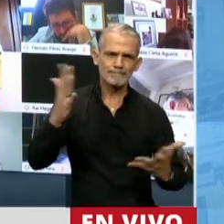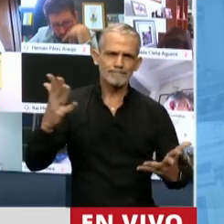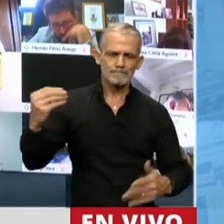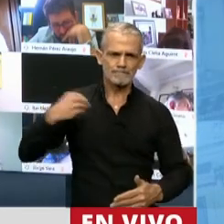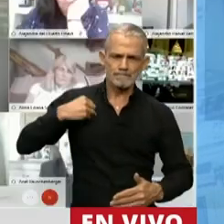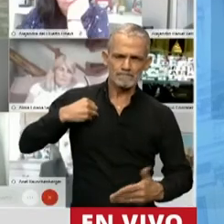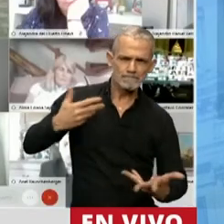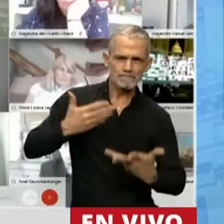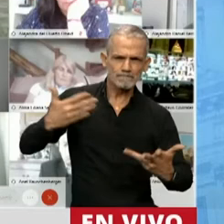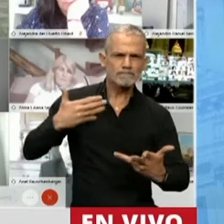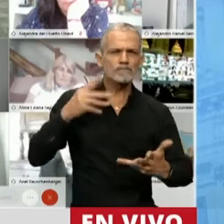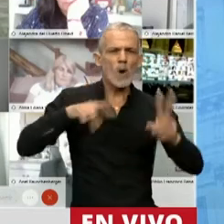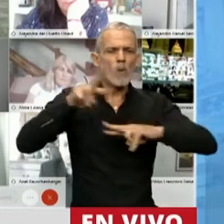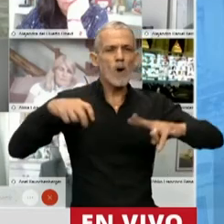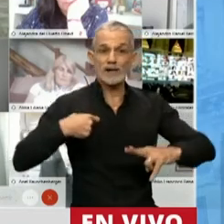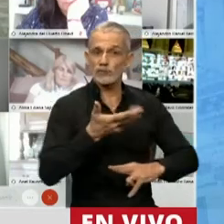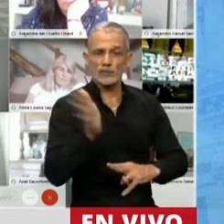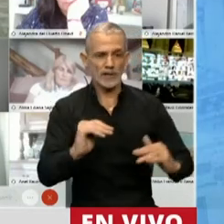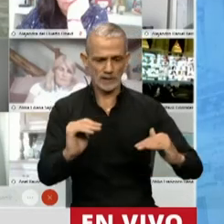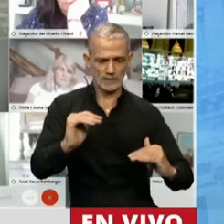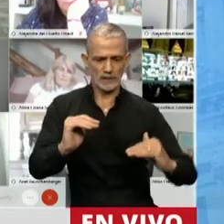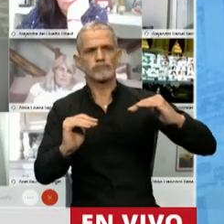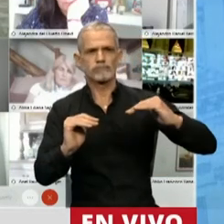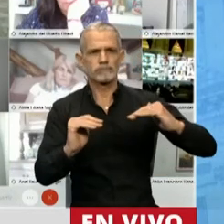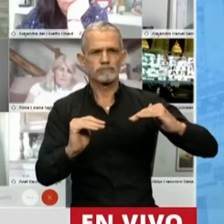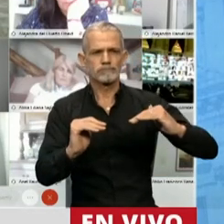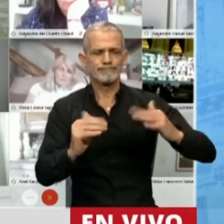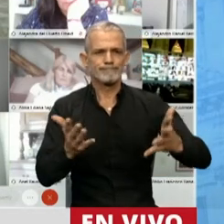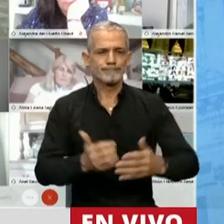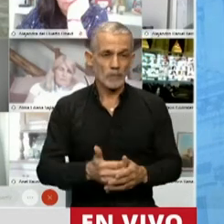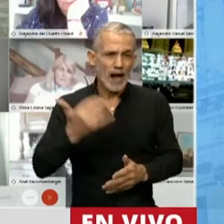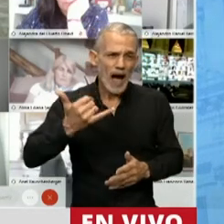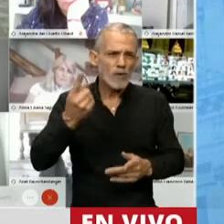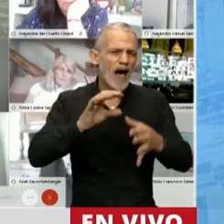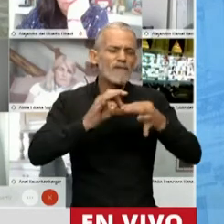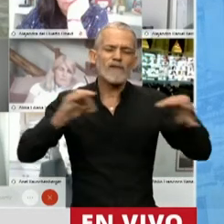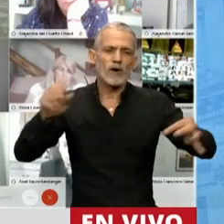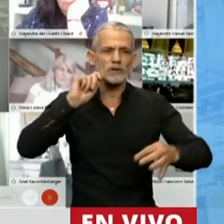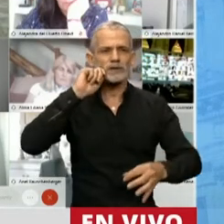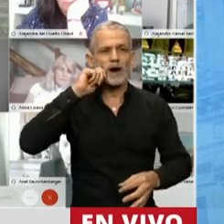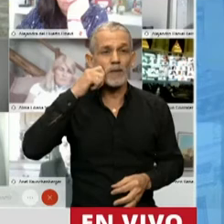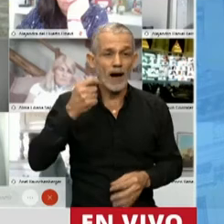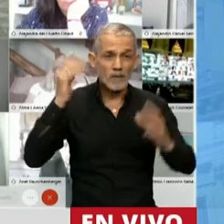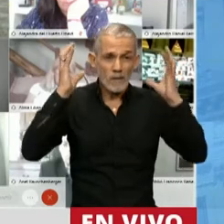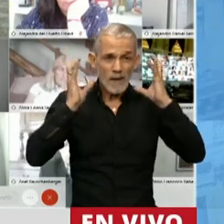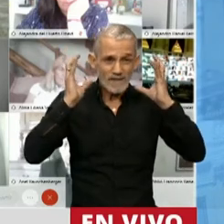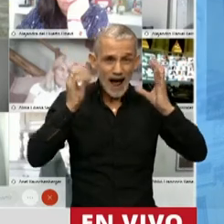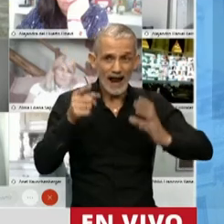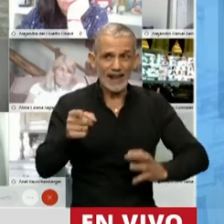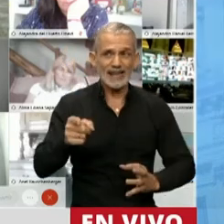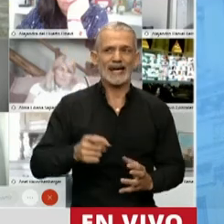la reflexión en la búsqueda de una sociedad más justa. Mire, hay una de las frases más lindas que tiene Mafalda